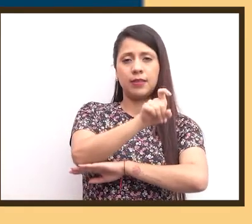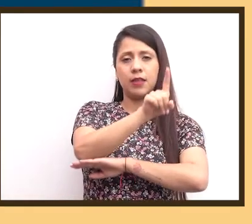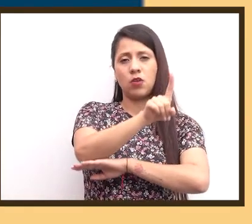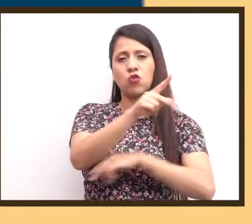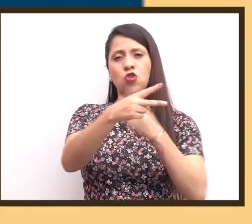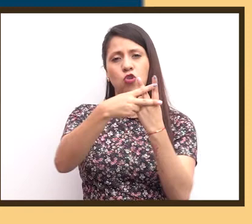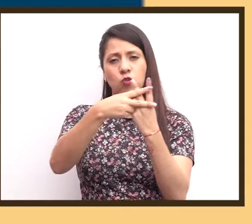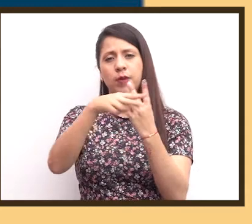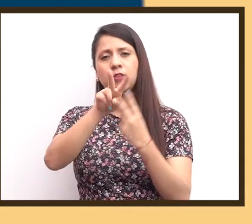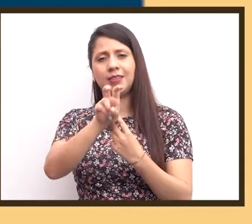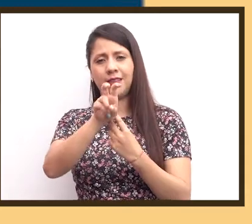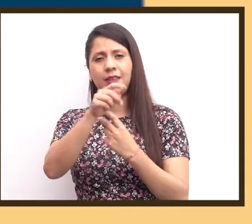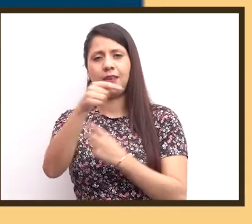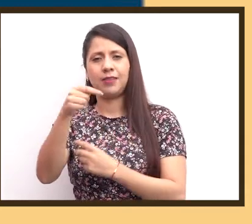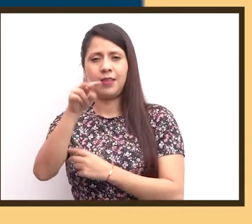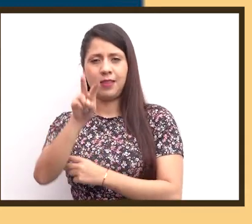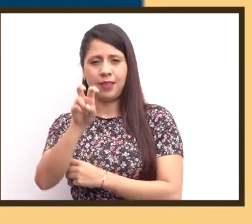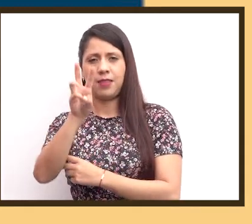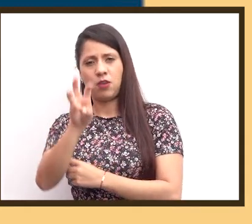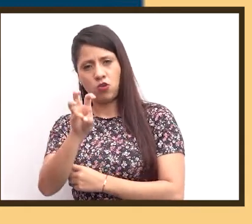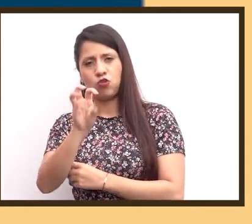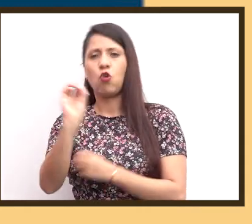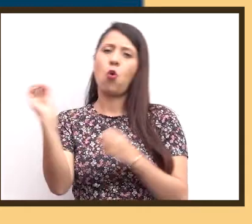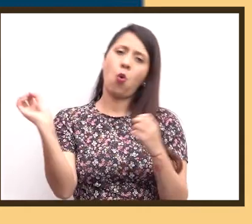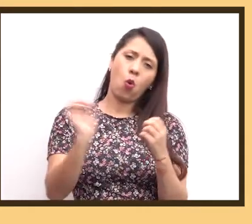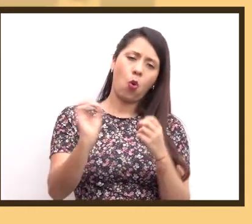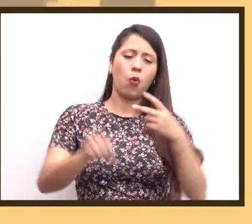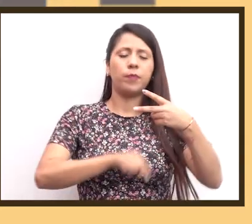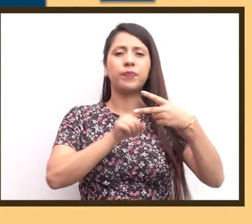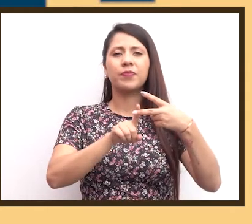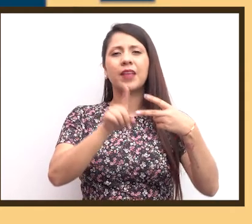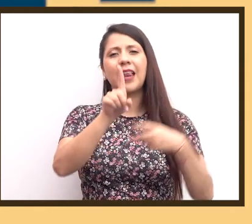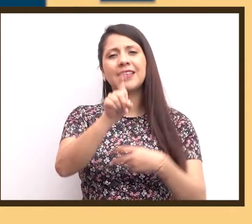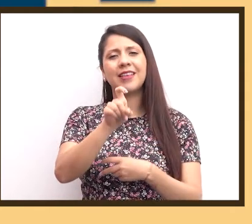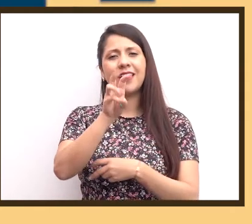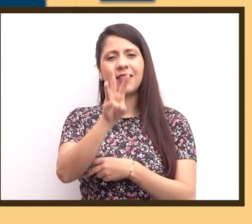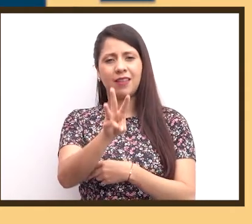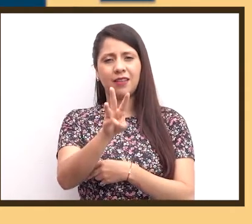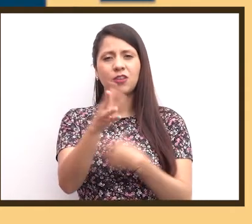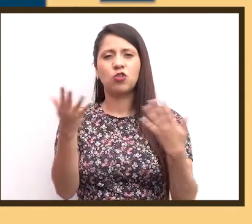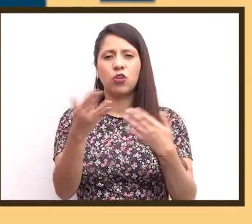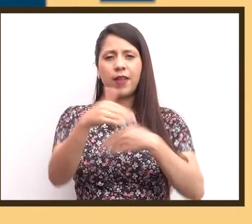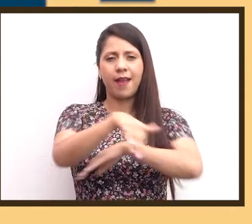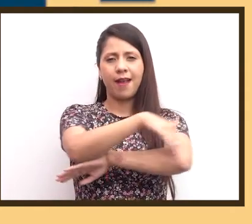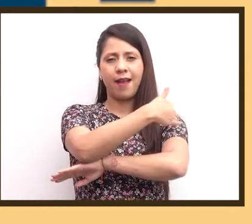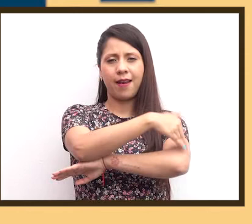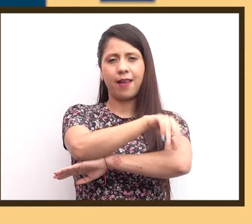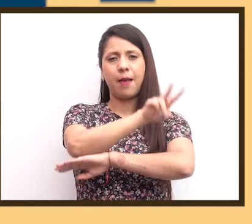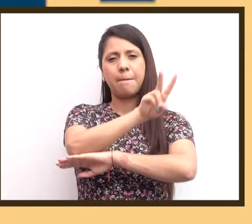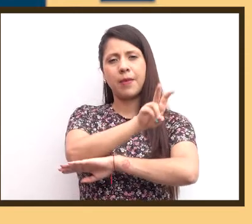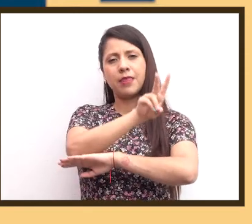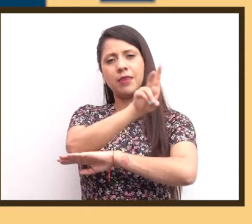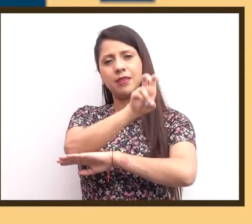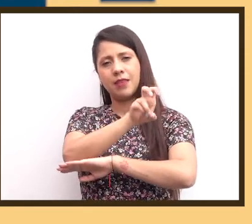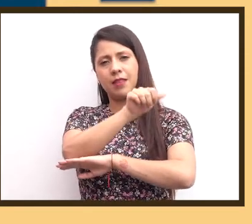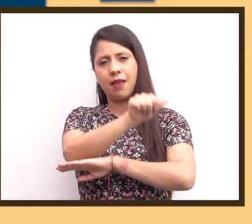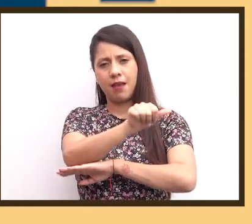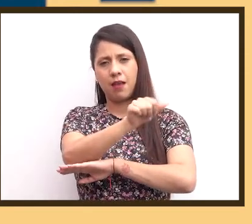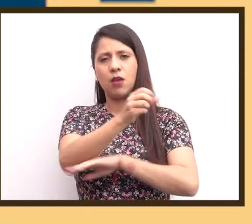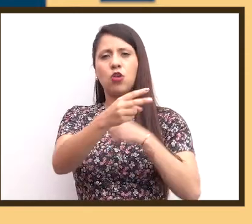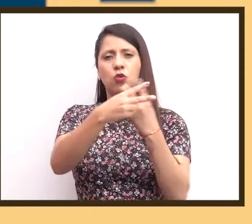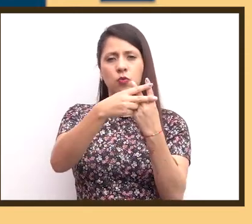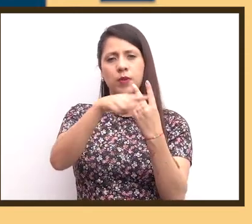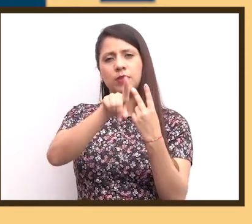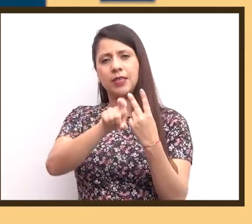en la calle 61, número 778. Sede Calle 63, ubicada en la carrera